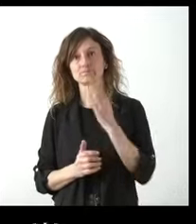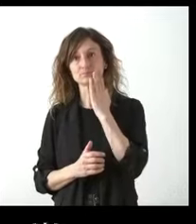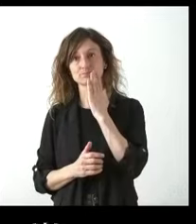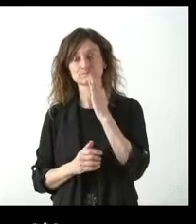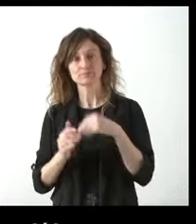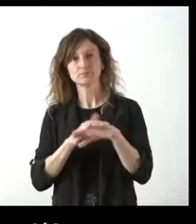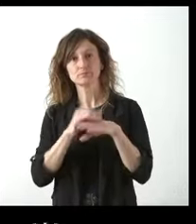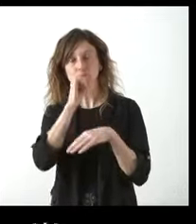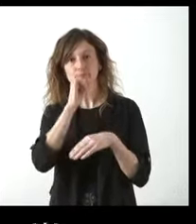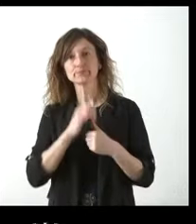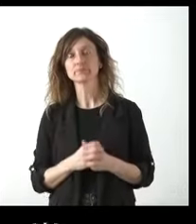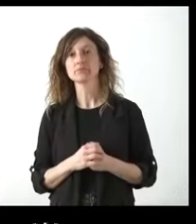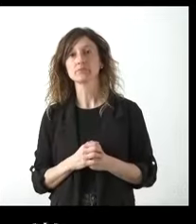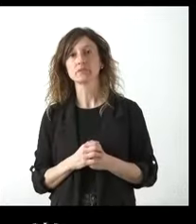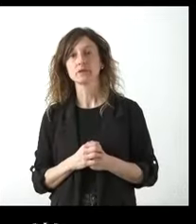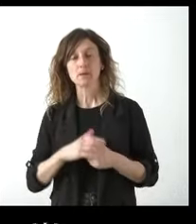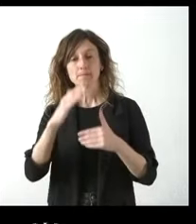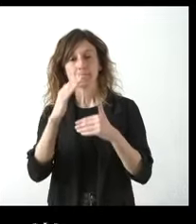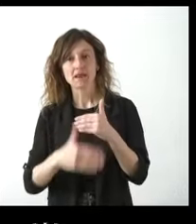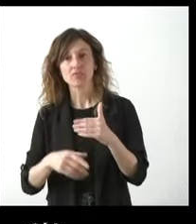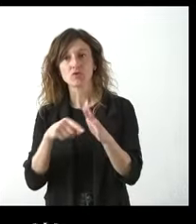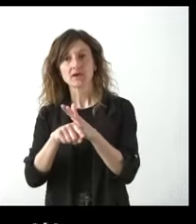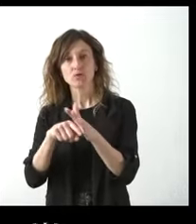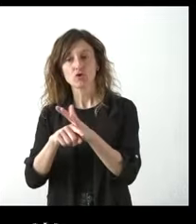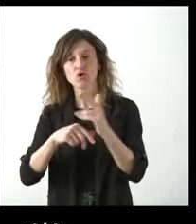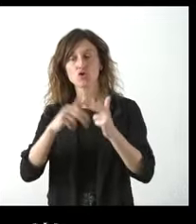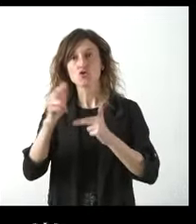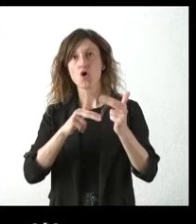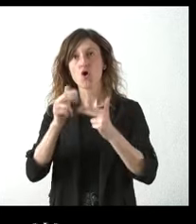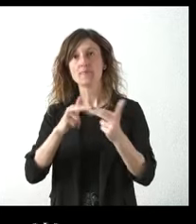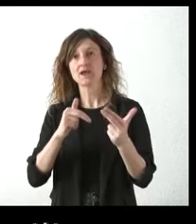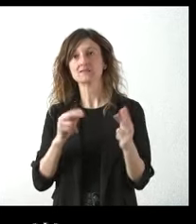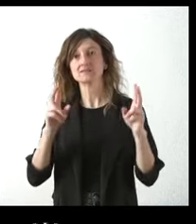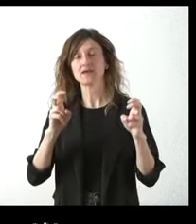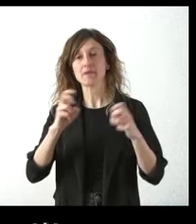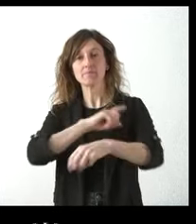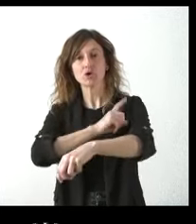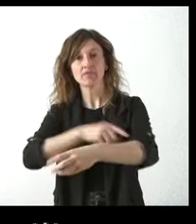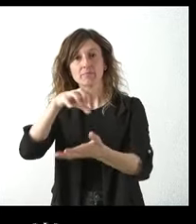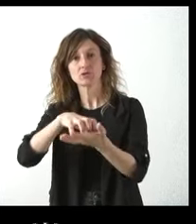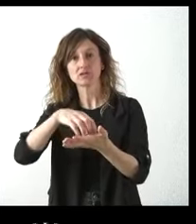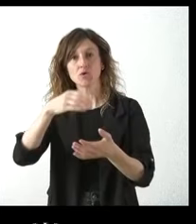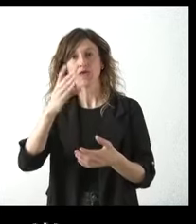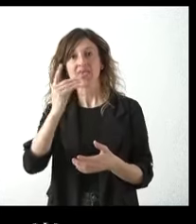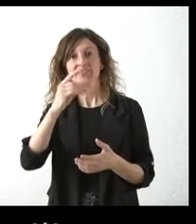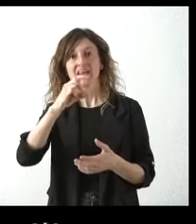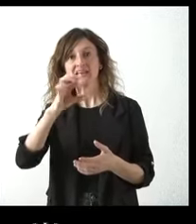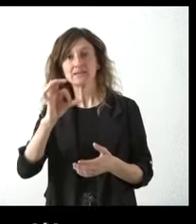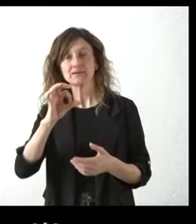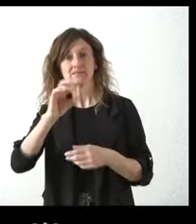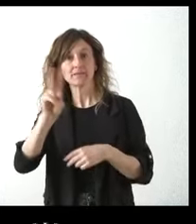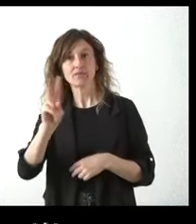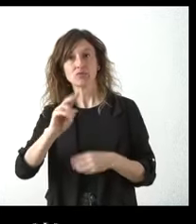perdón de plazos de ejecución de las obras de la construcción del polideportivo en el Miguel de Libés de Valladolid no sé si